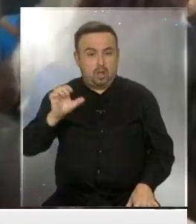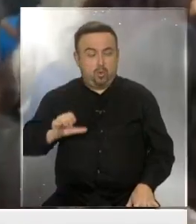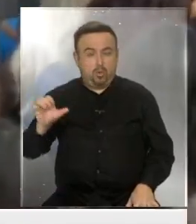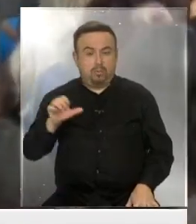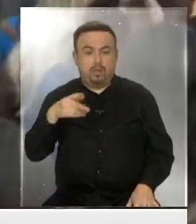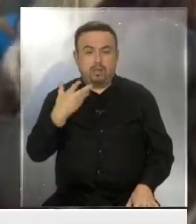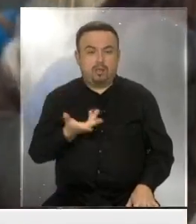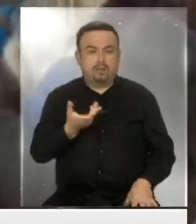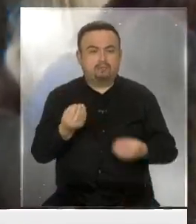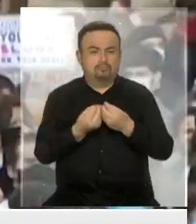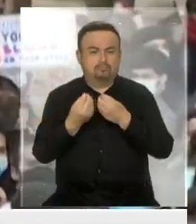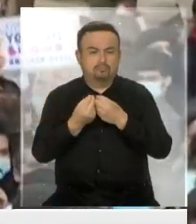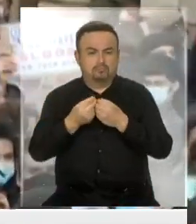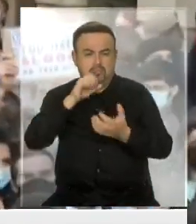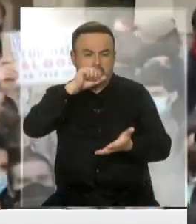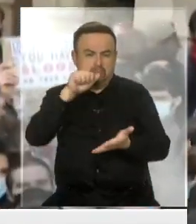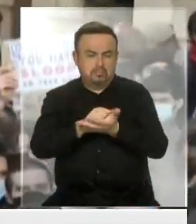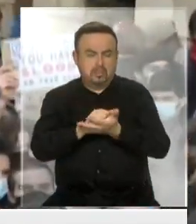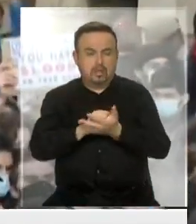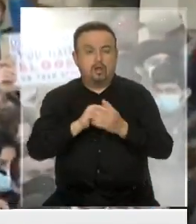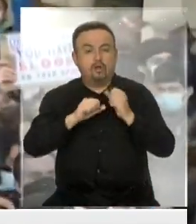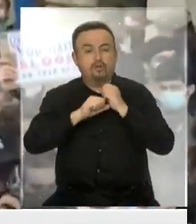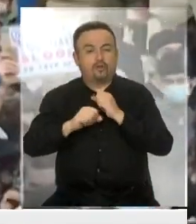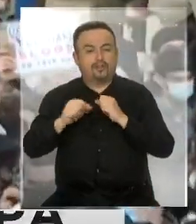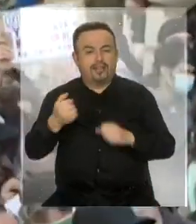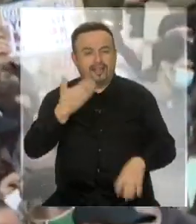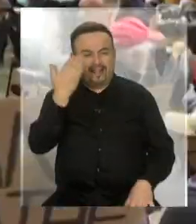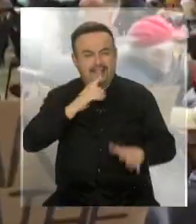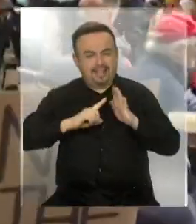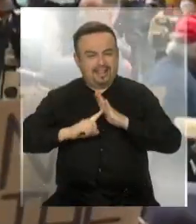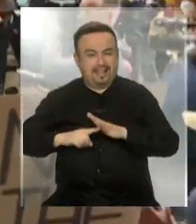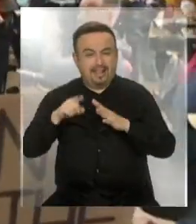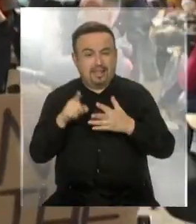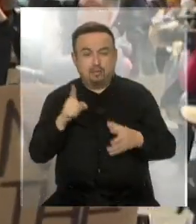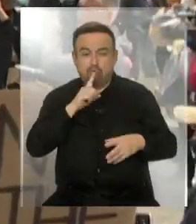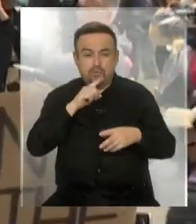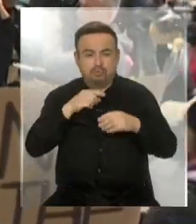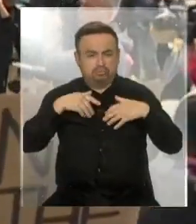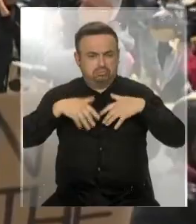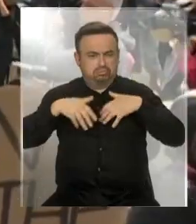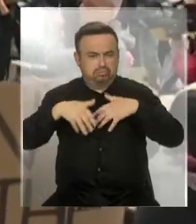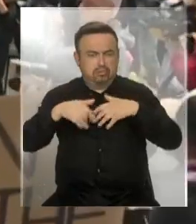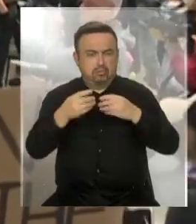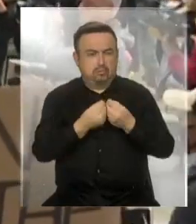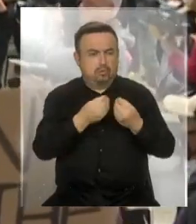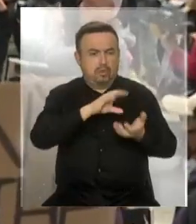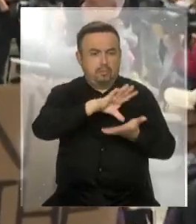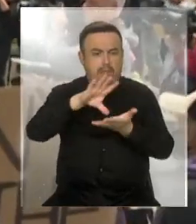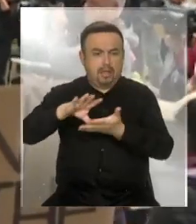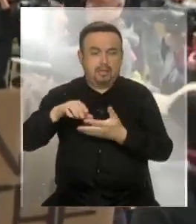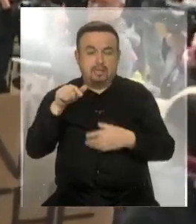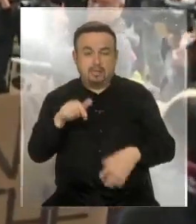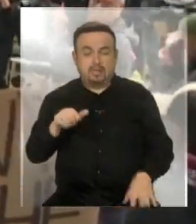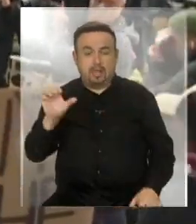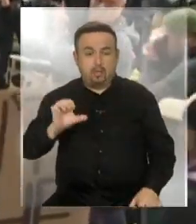debido a las masivas protestas antirraciales que se han registrado en los últimos días en varios países del continente.